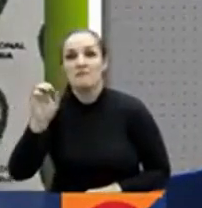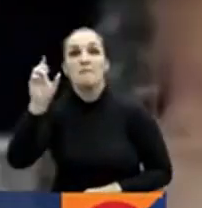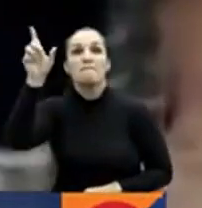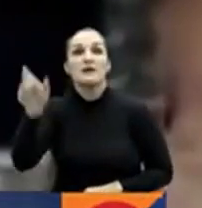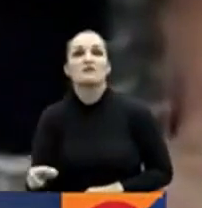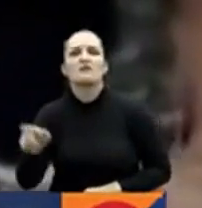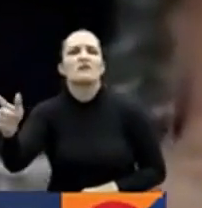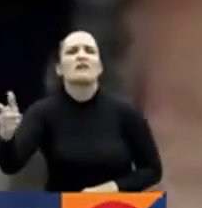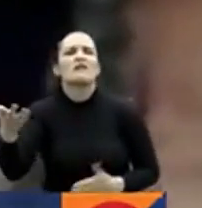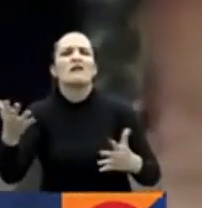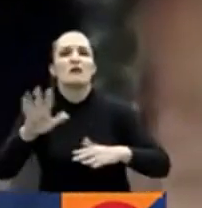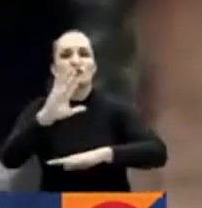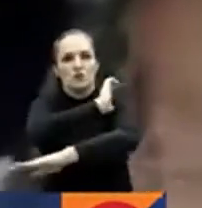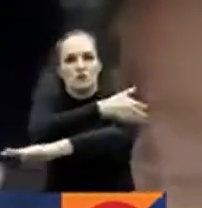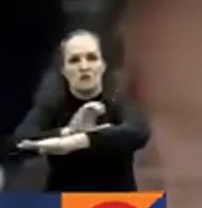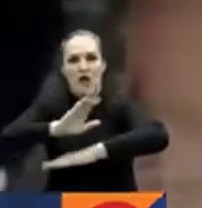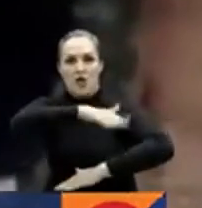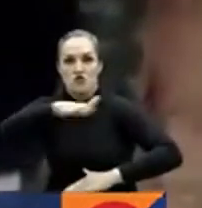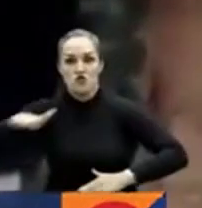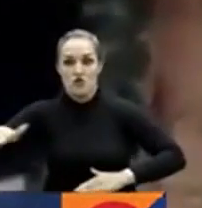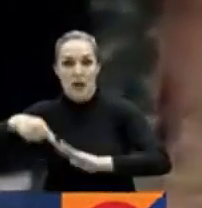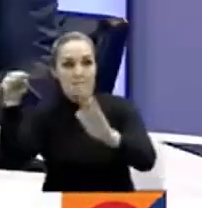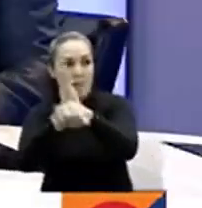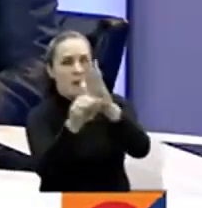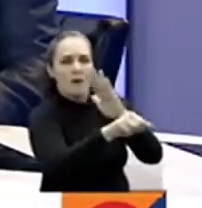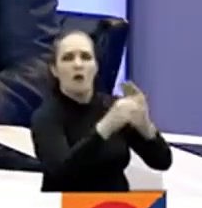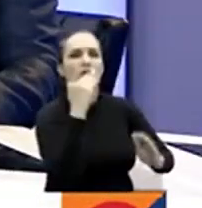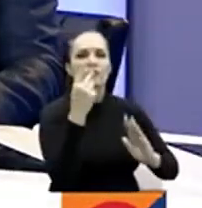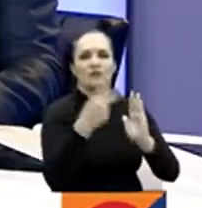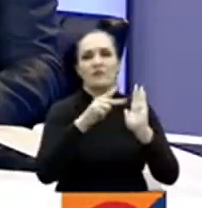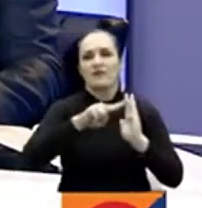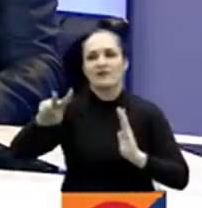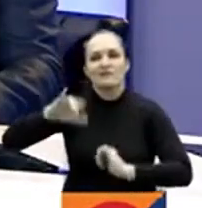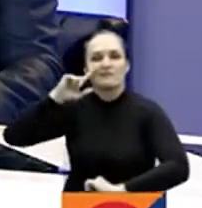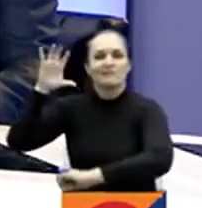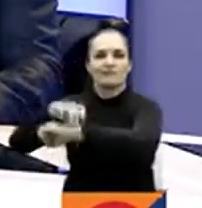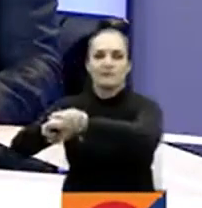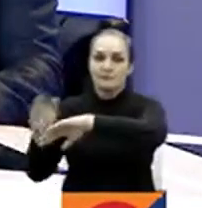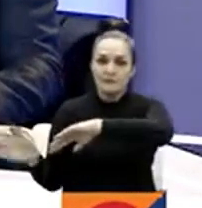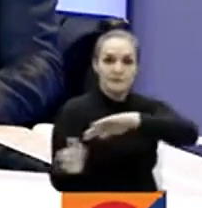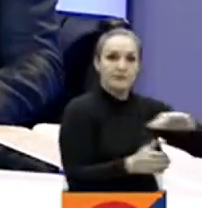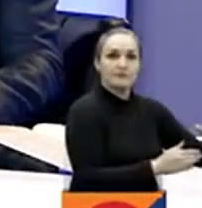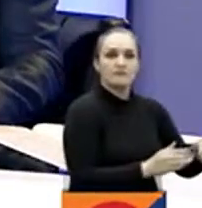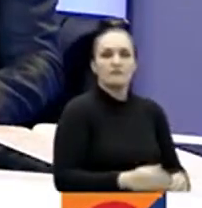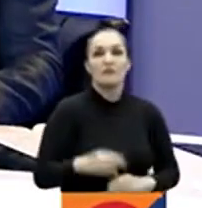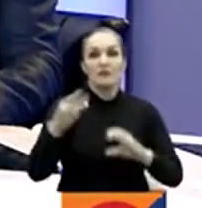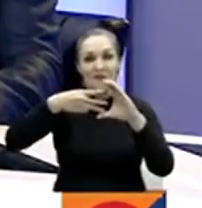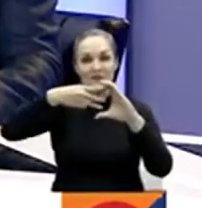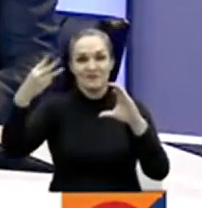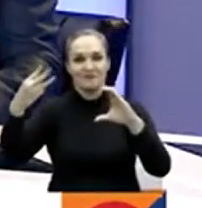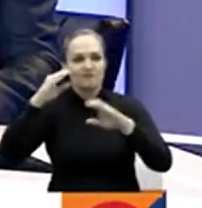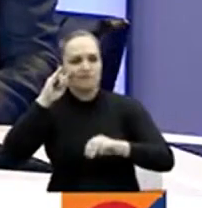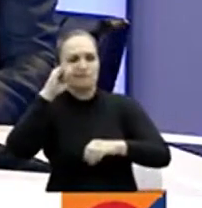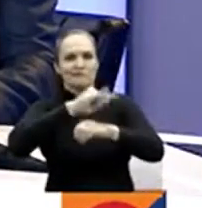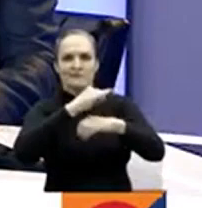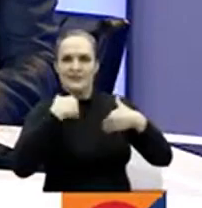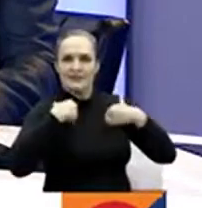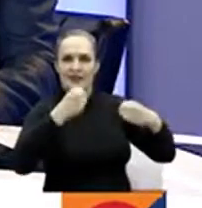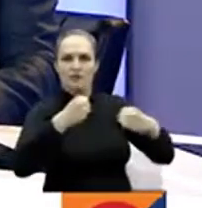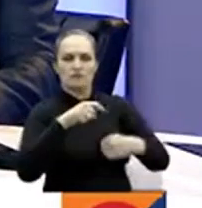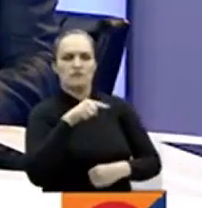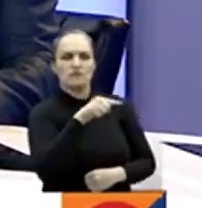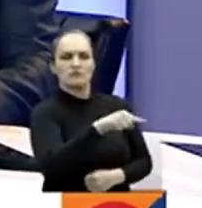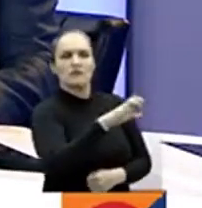ocurridos en el Bajo Cauca antioqueño en 2022. La Superintendencia Nacional de Salud abrió una investigación contra la EPS